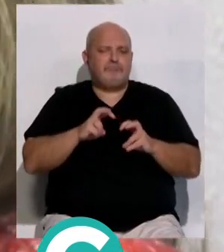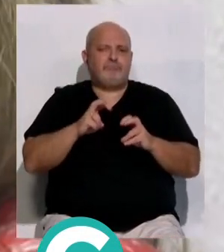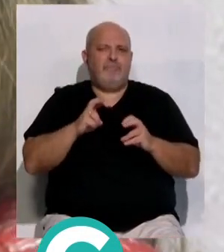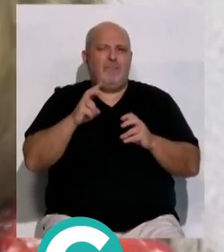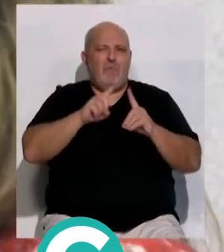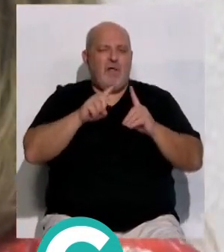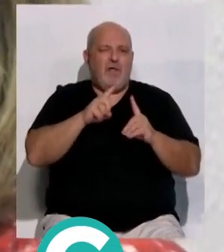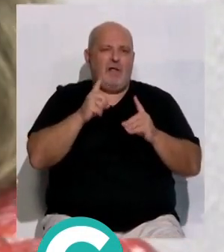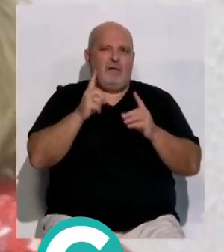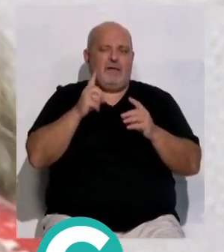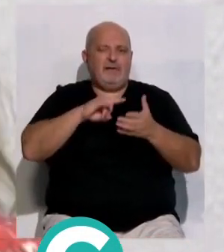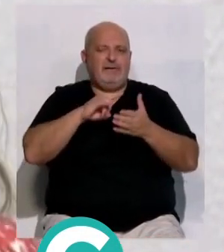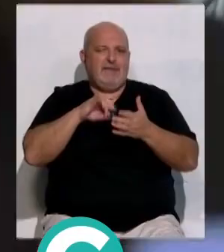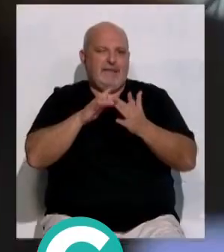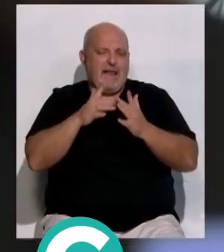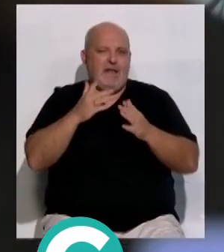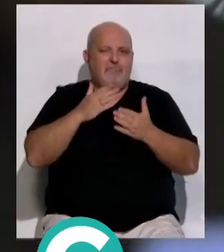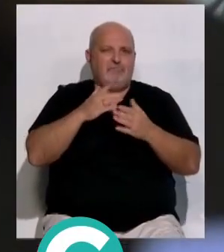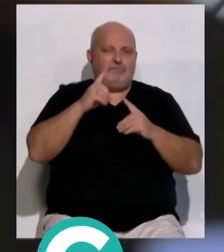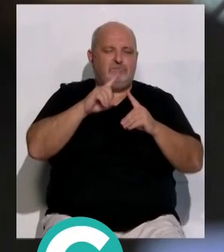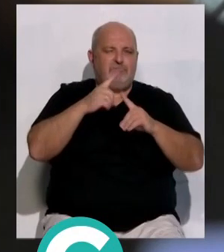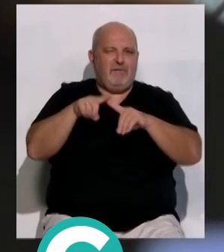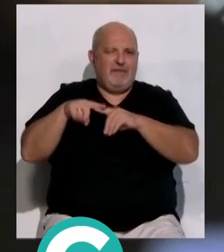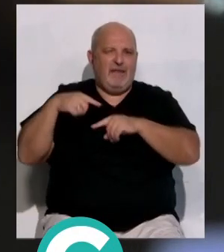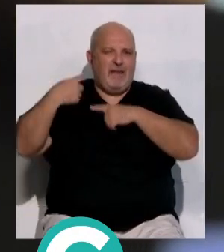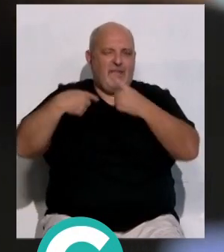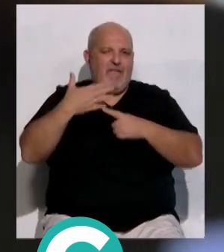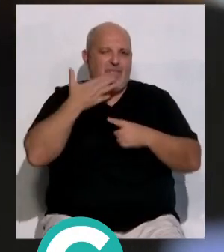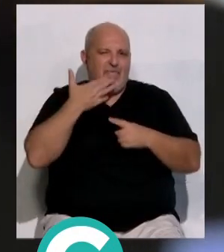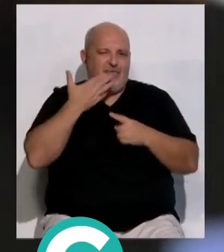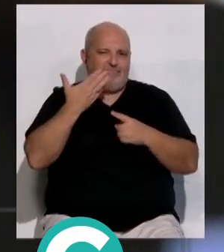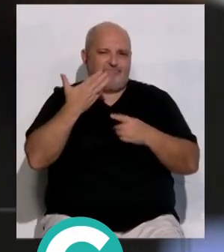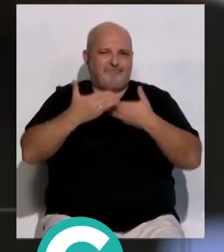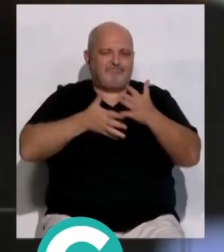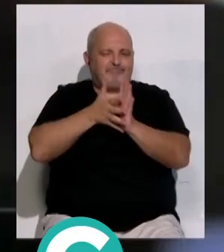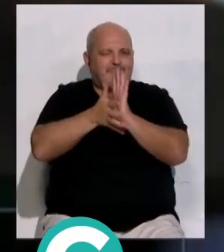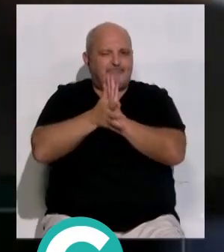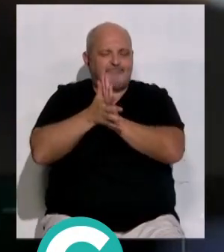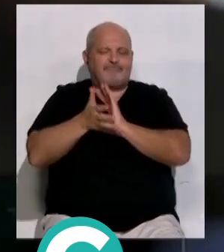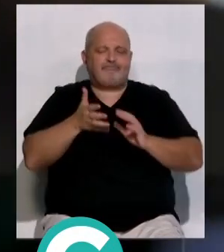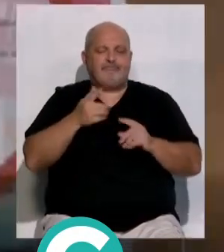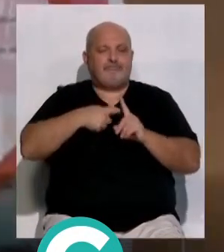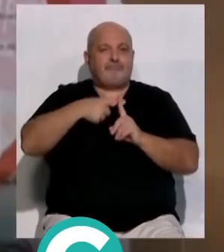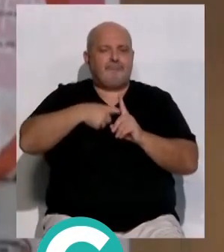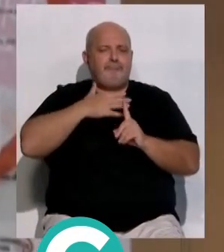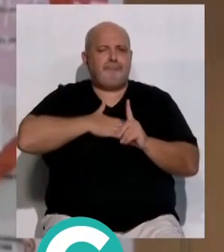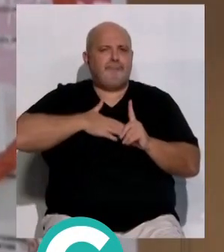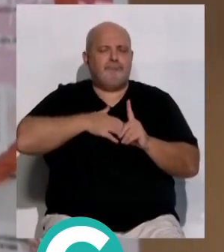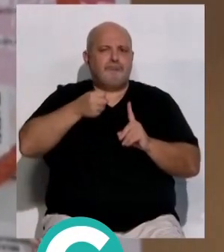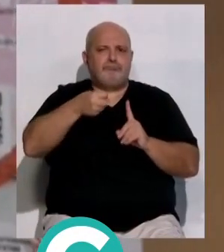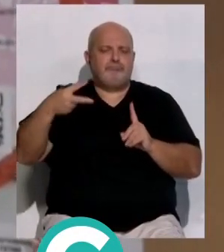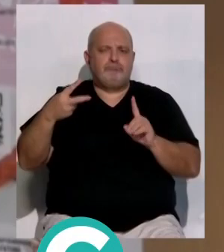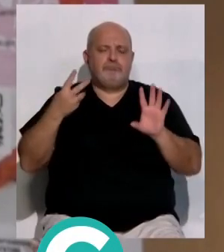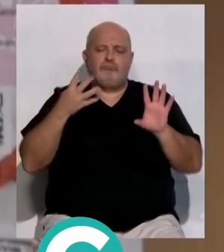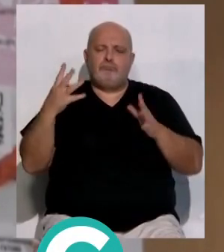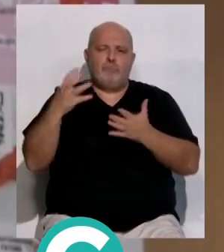brecha digital la brecha territorial social y generacional entre otros izquierda asegura que el nivel de satisfacción supera el